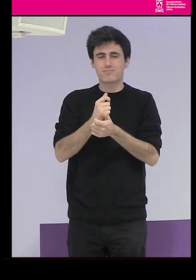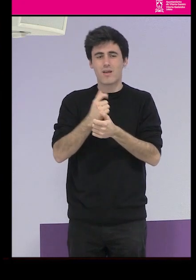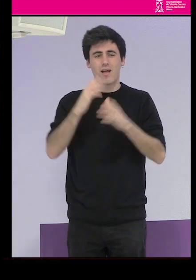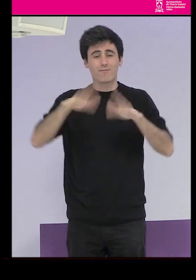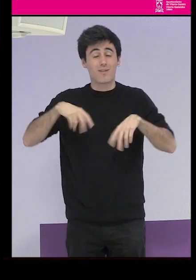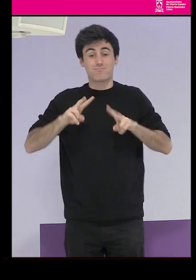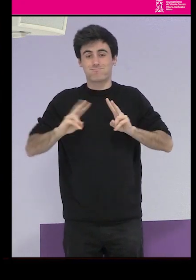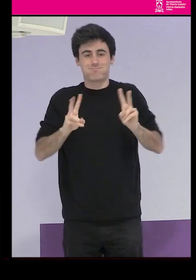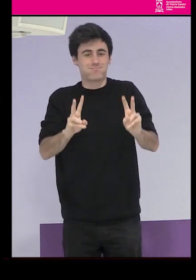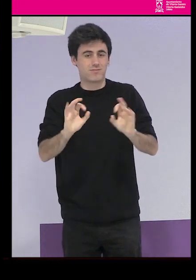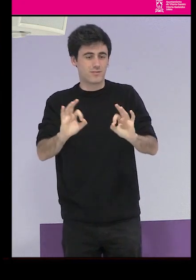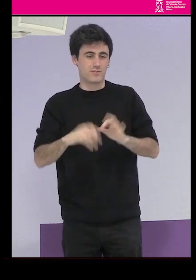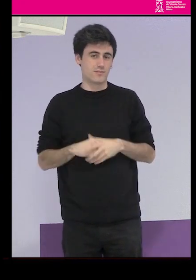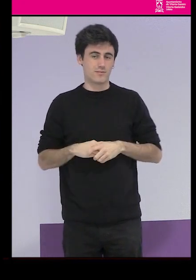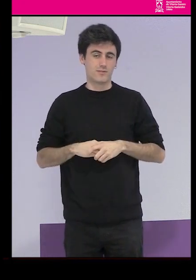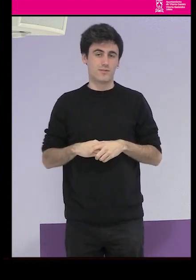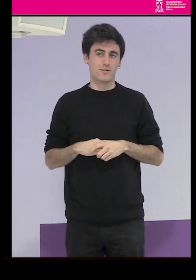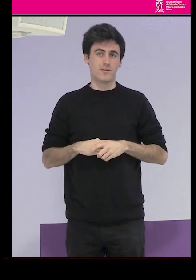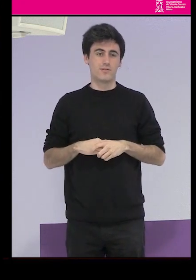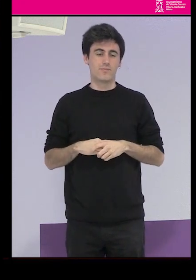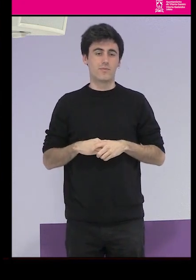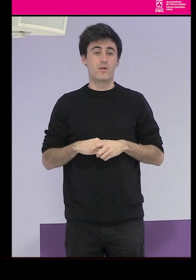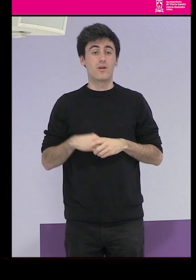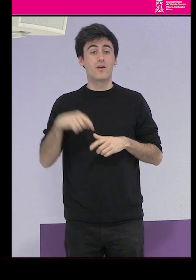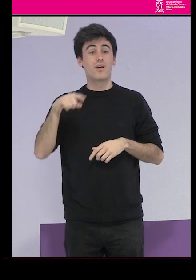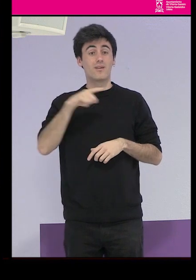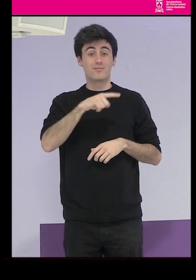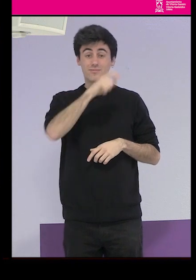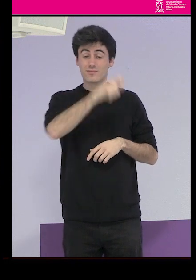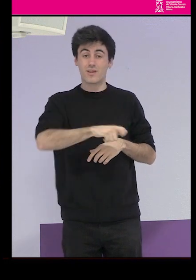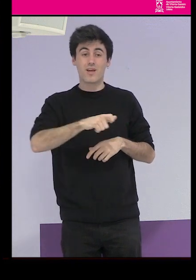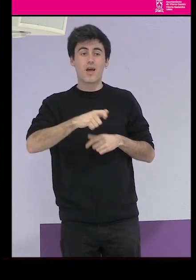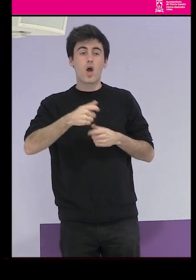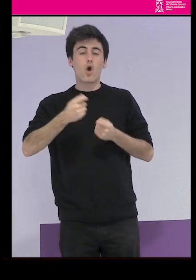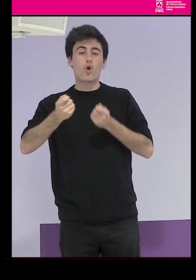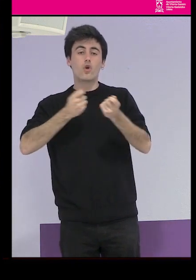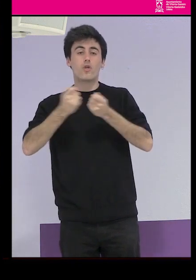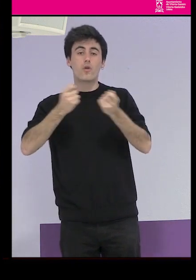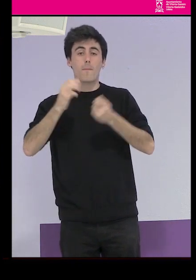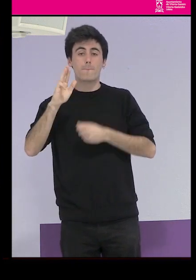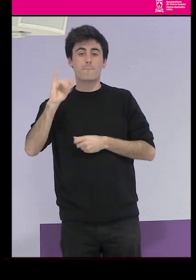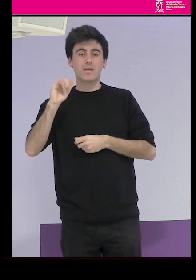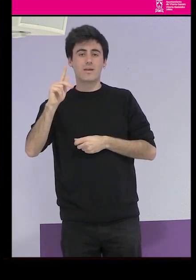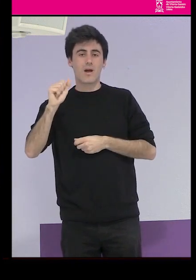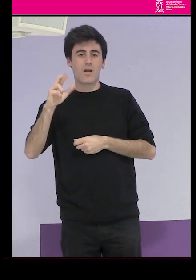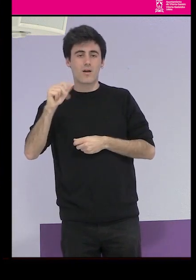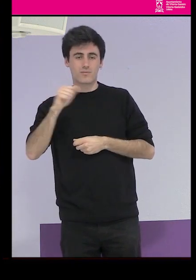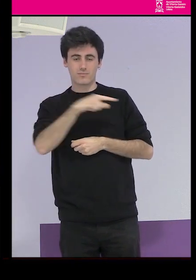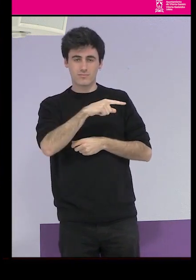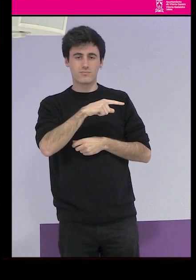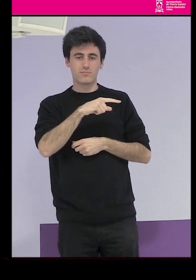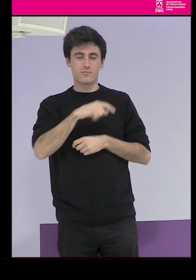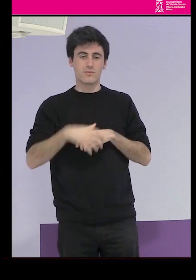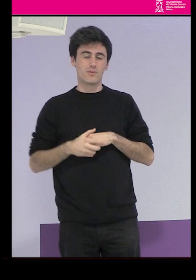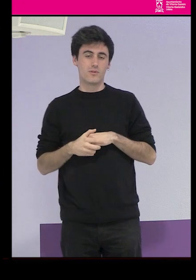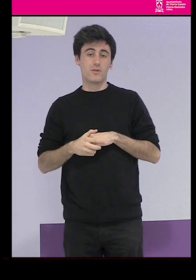Bueno, lleva la coordinación de la revista Pícara desde el año 2010. Y esto, ¿qué quiere decir?